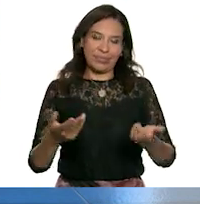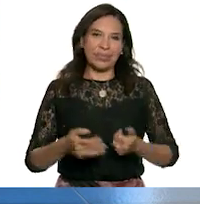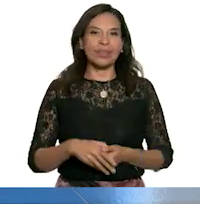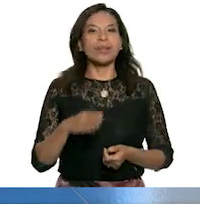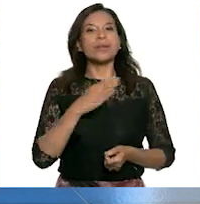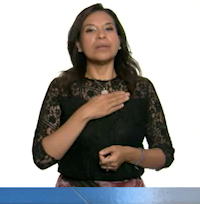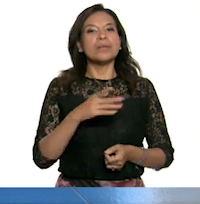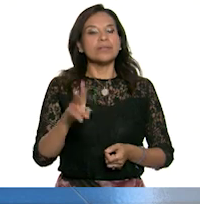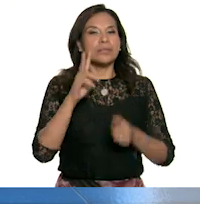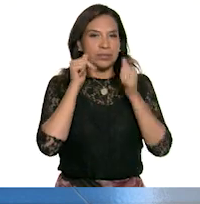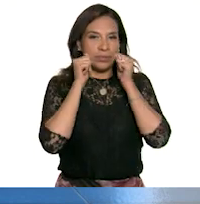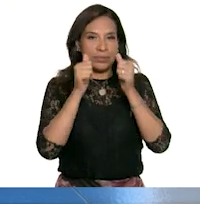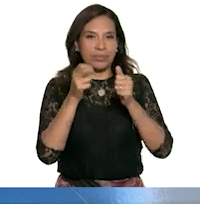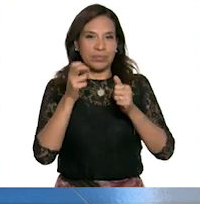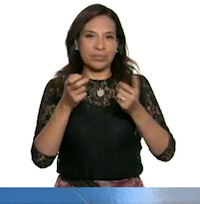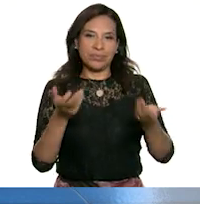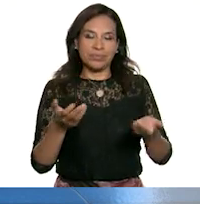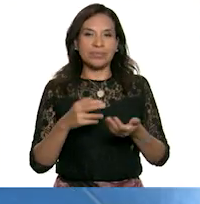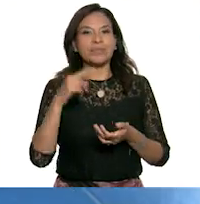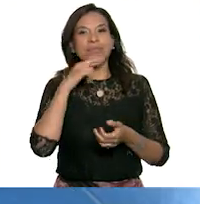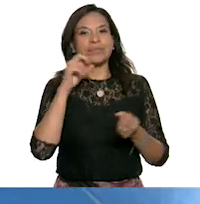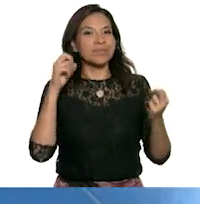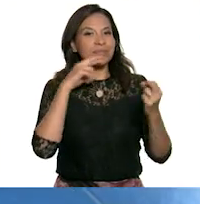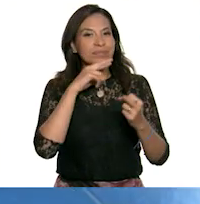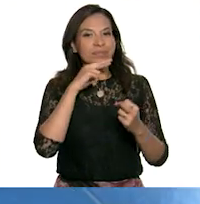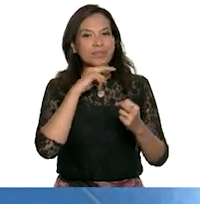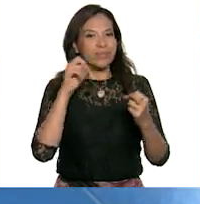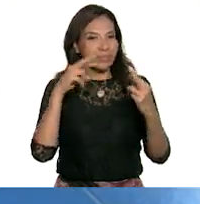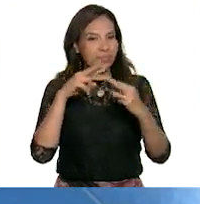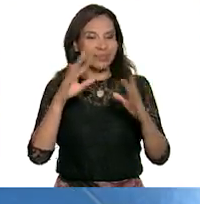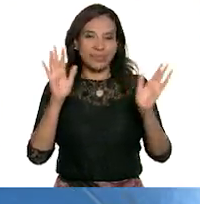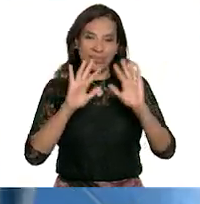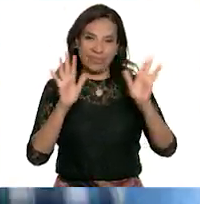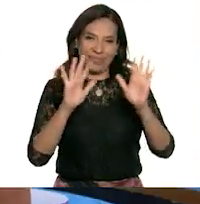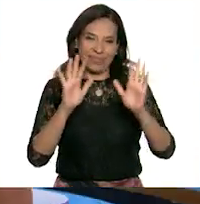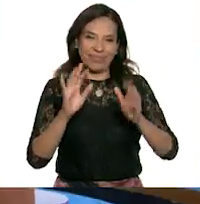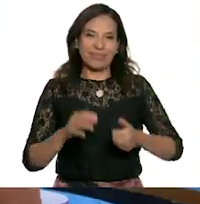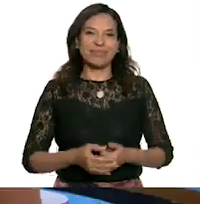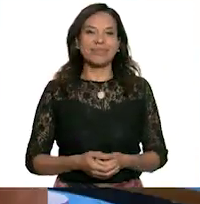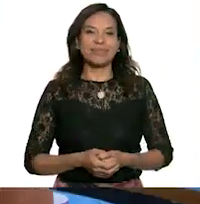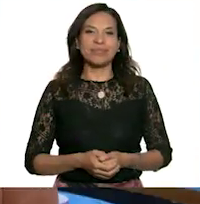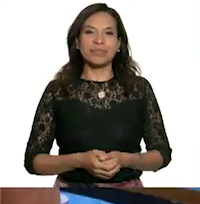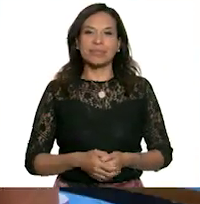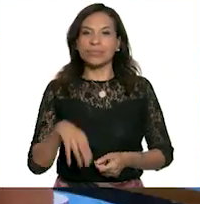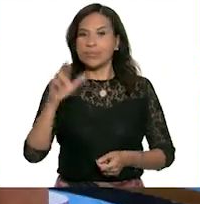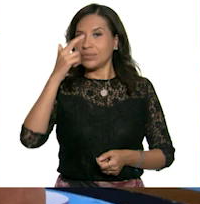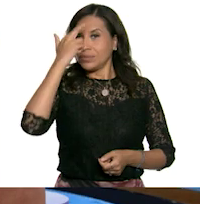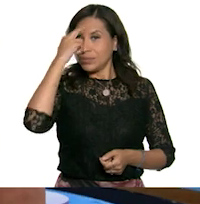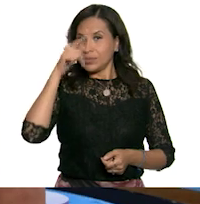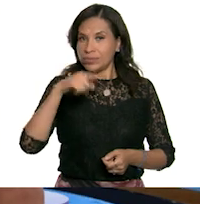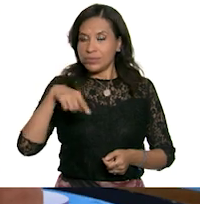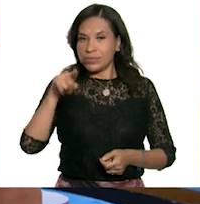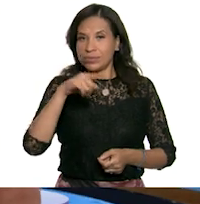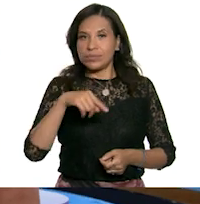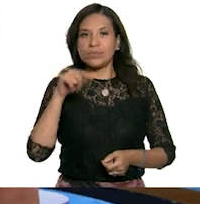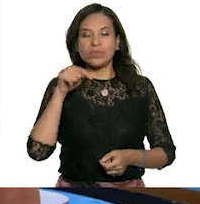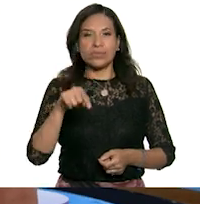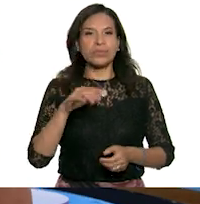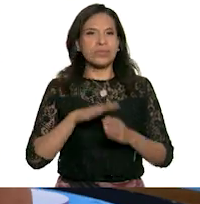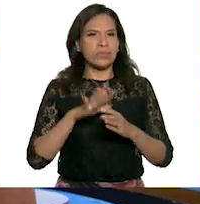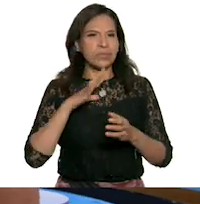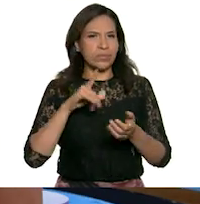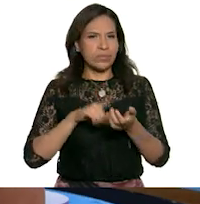Qué bueno que estuviste con nosotros. Hasta pronto. ¡Adiós! ¡Adiós! Te recuerdo que nuestras